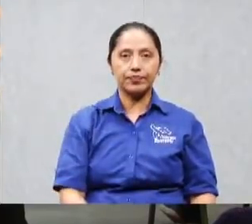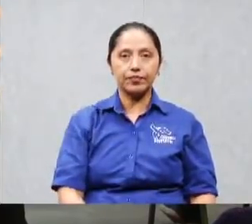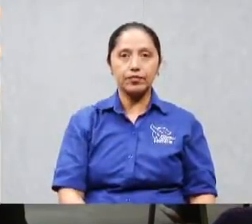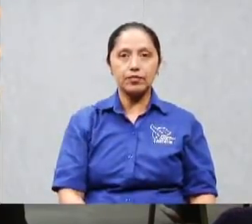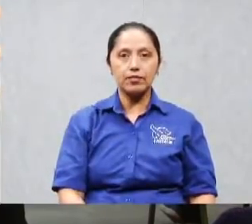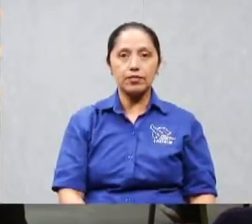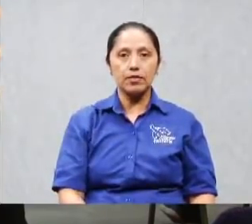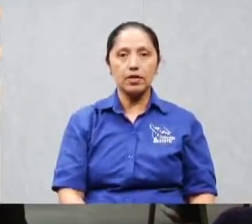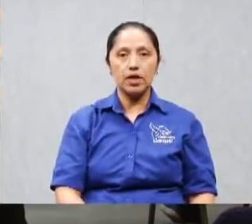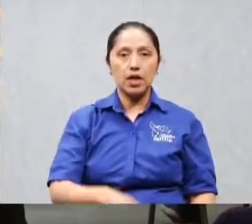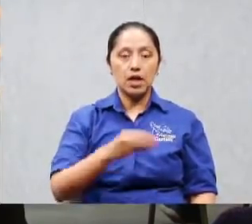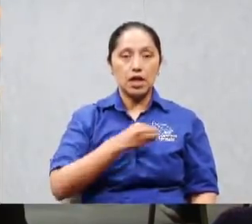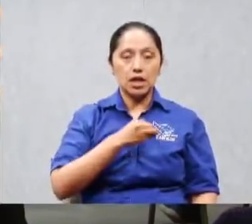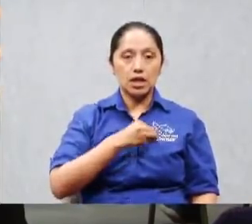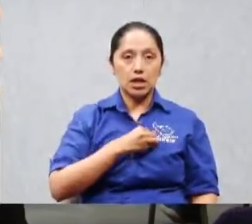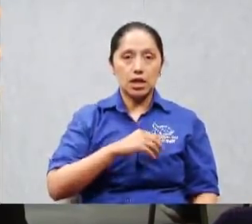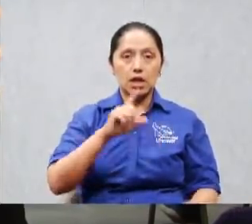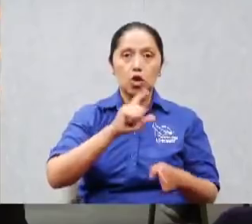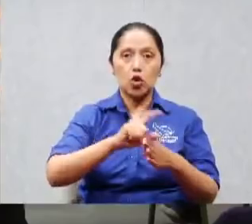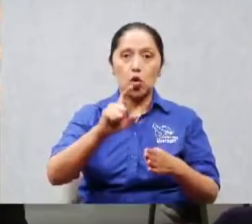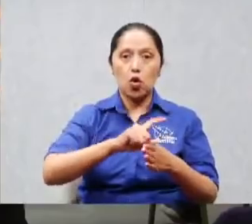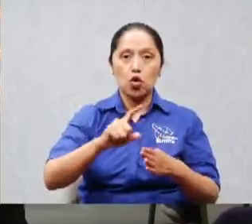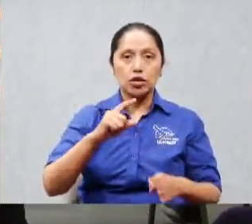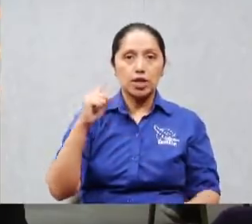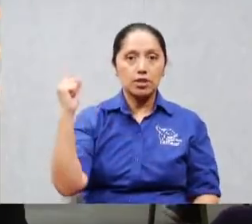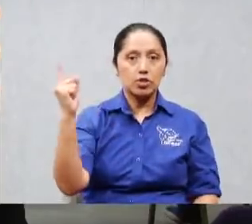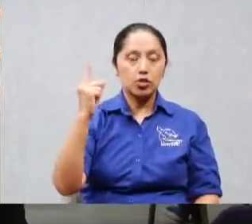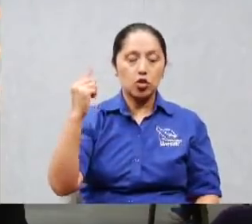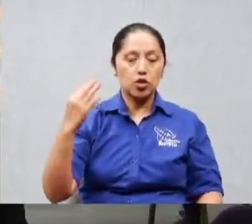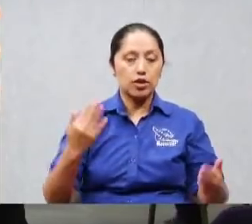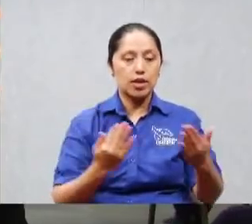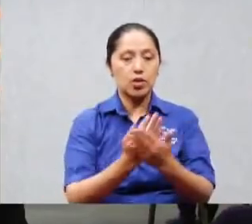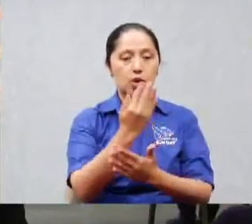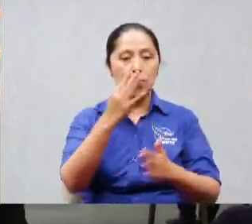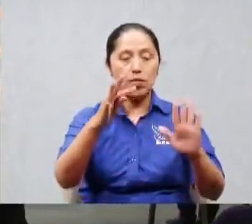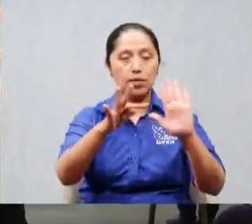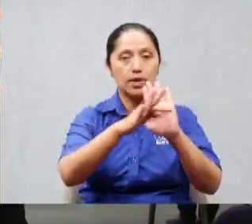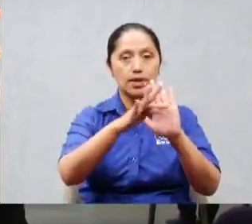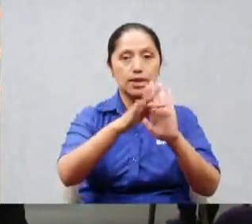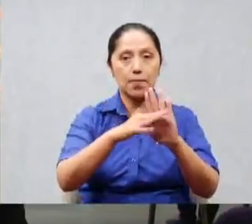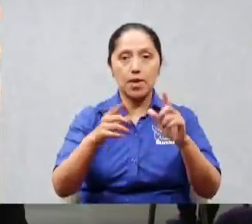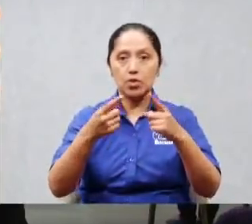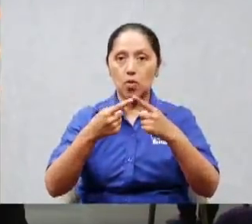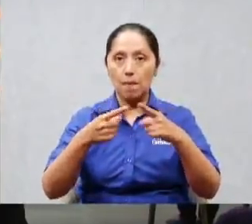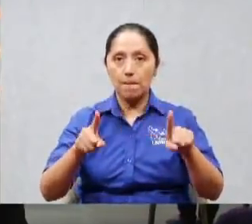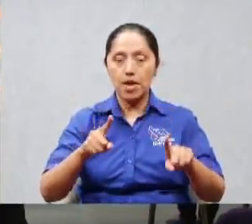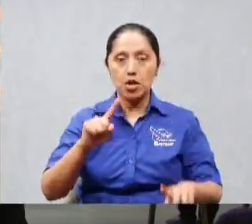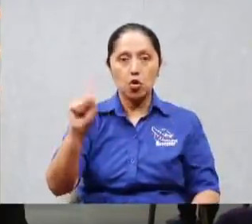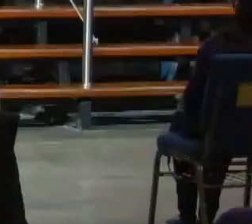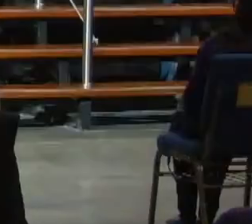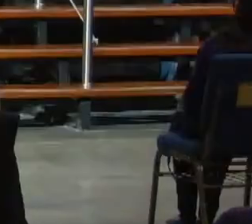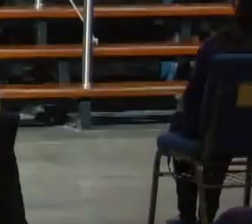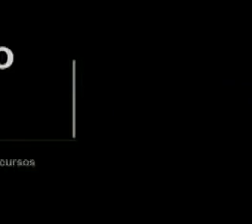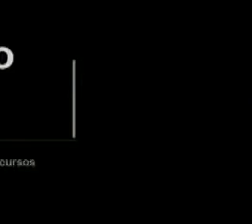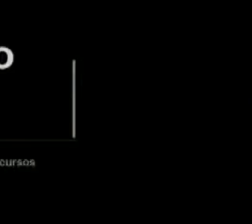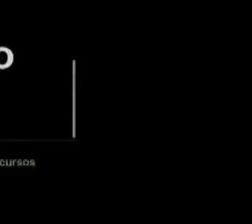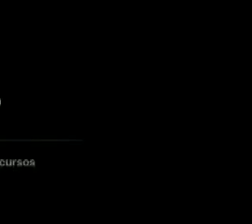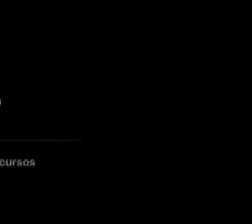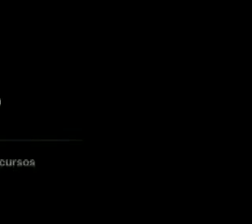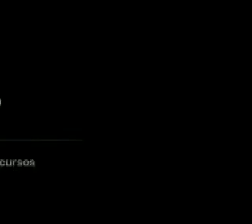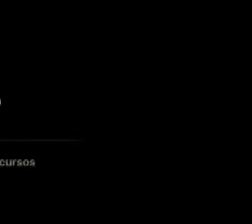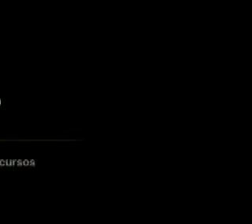las del antiguo mire tierra de Saulo verso 15 y 16 y si seguimos así